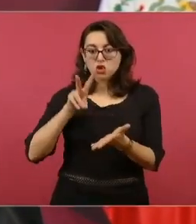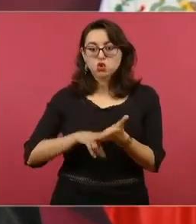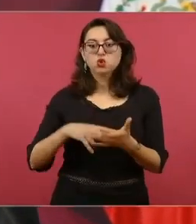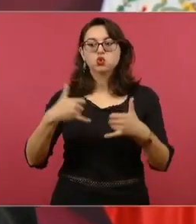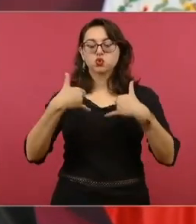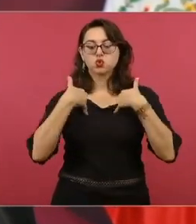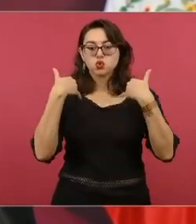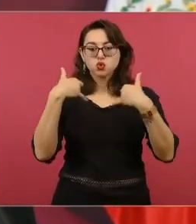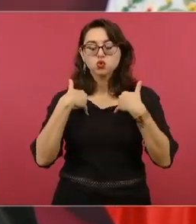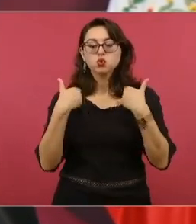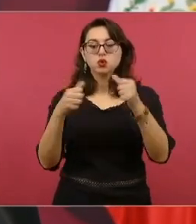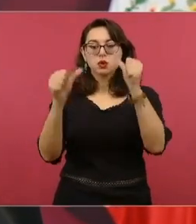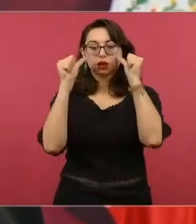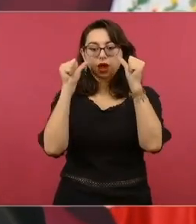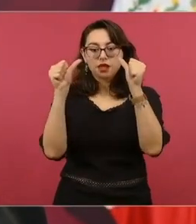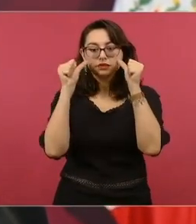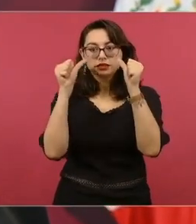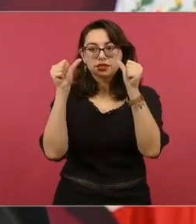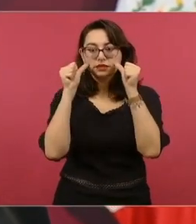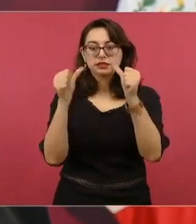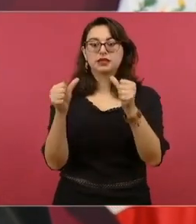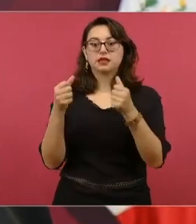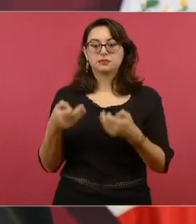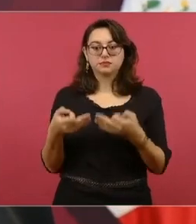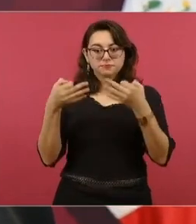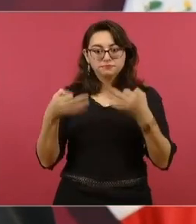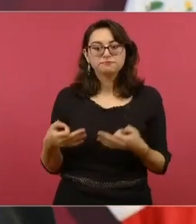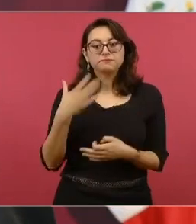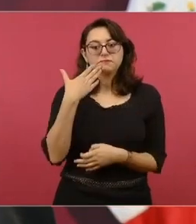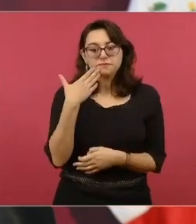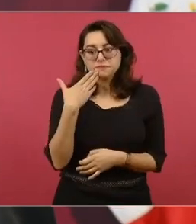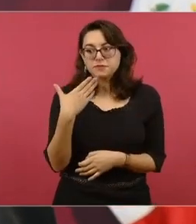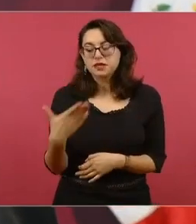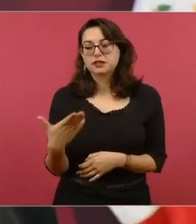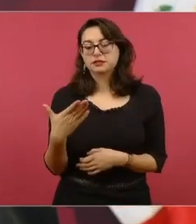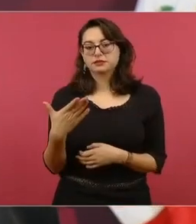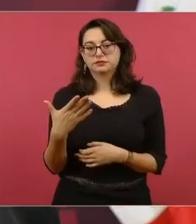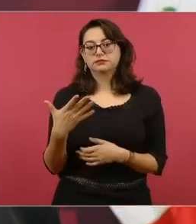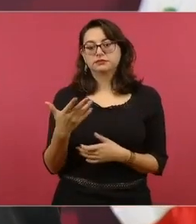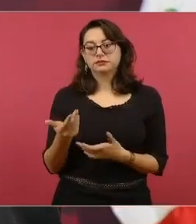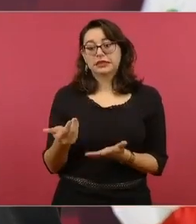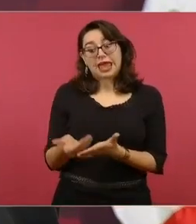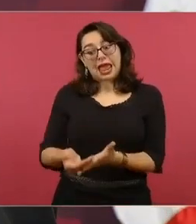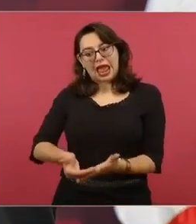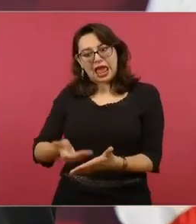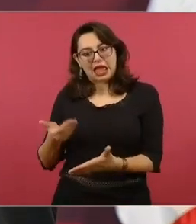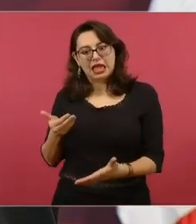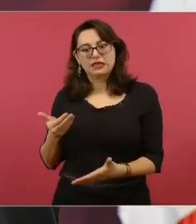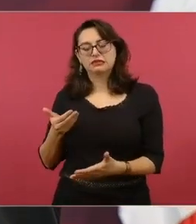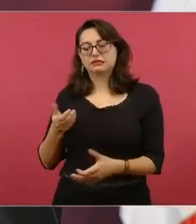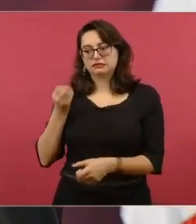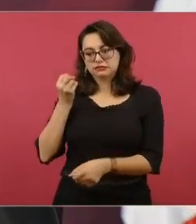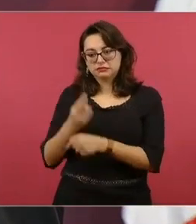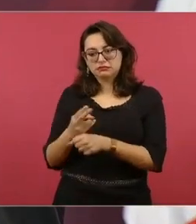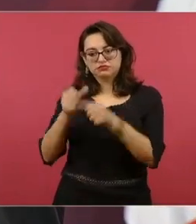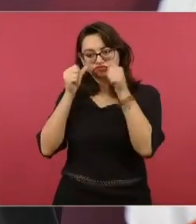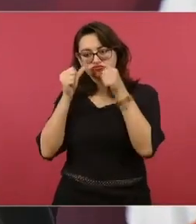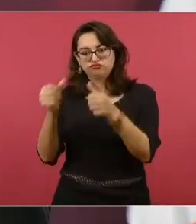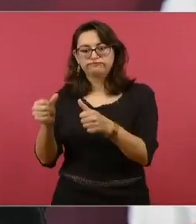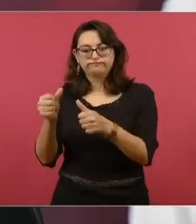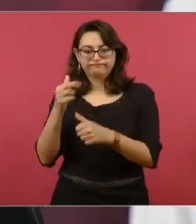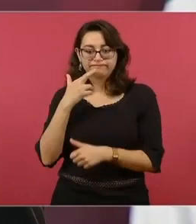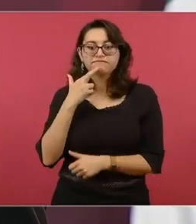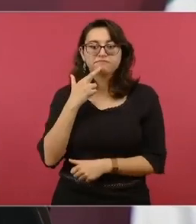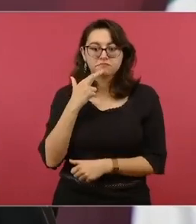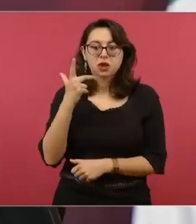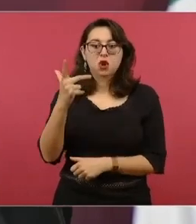lo preventivo es lo más eficaz. como el